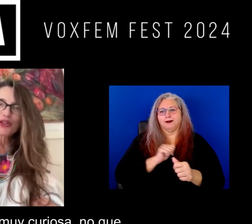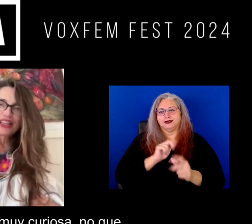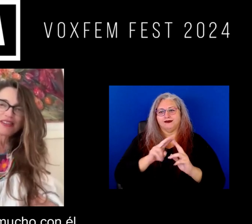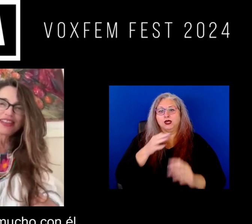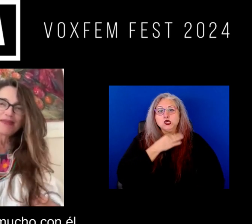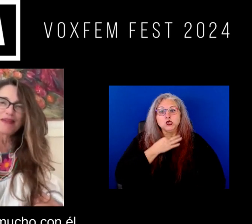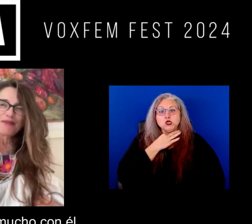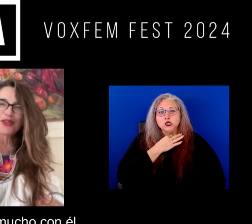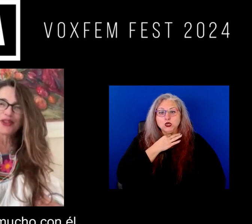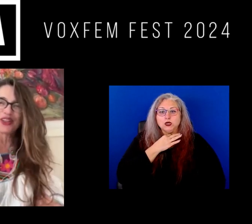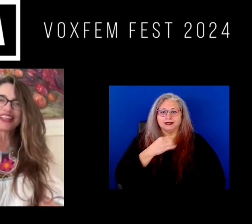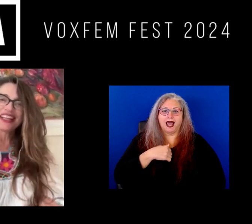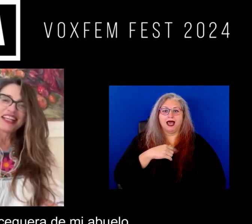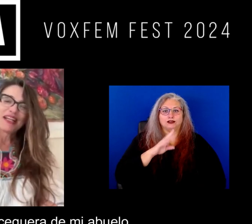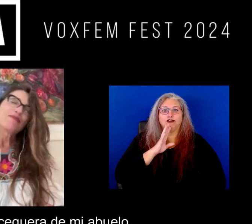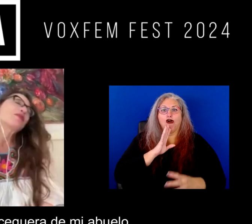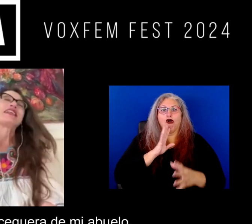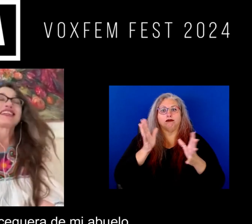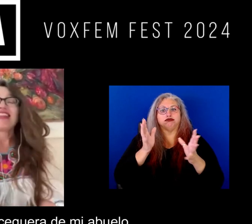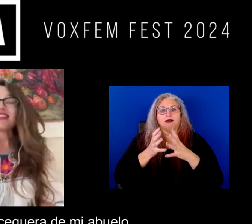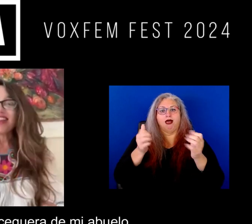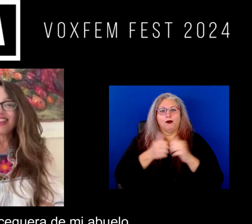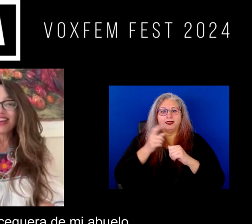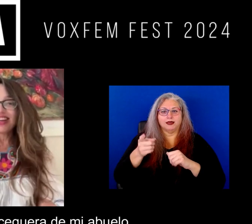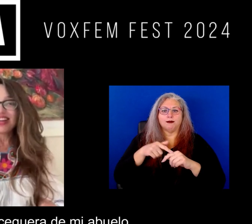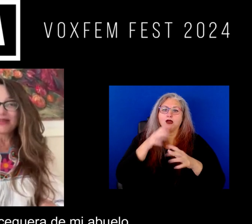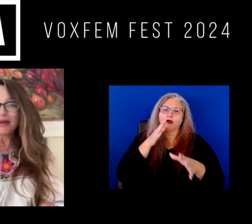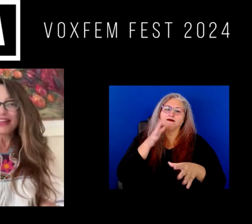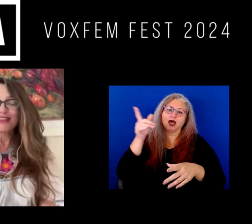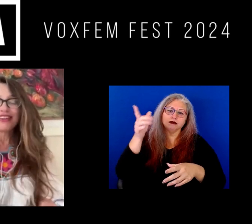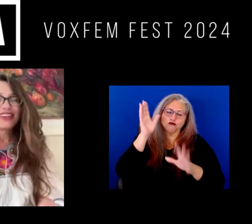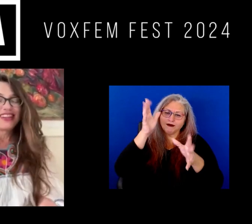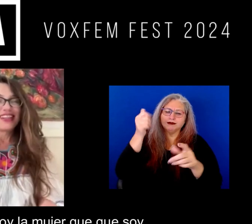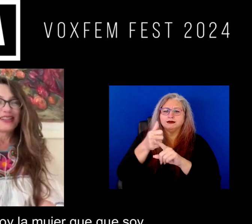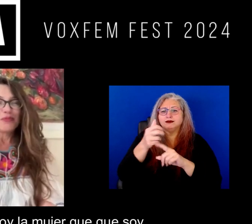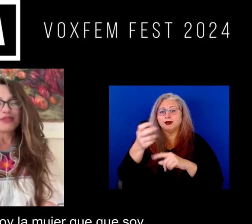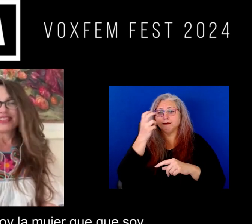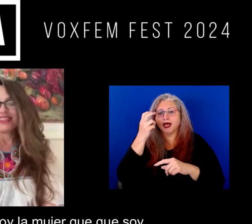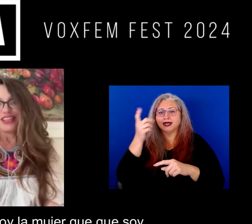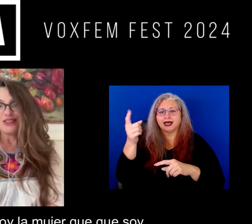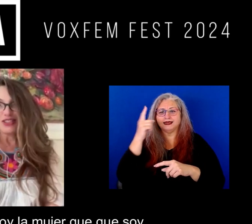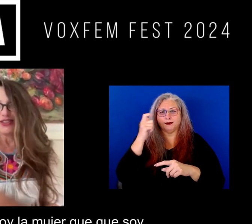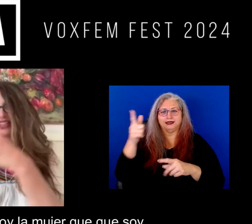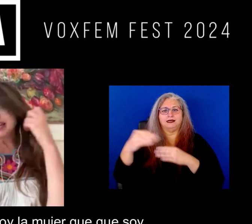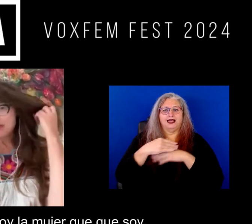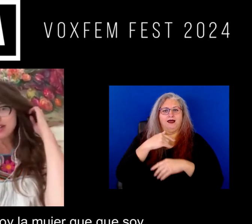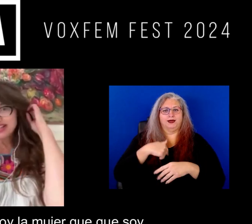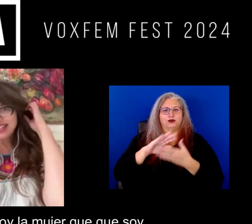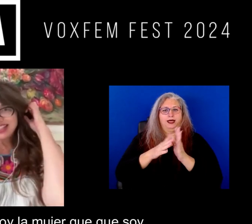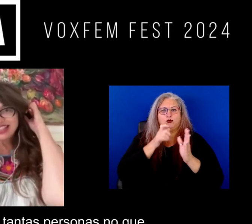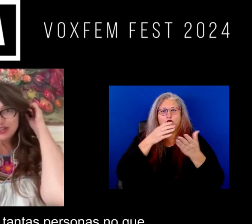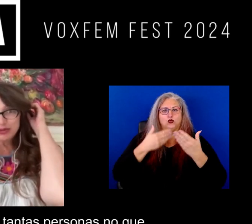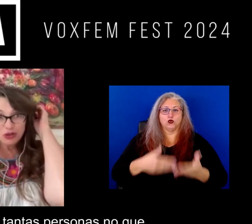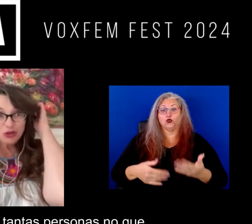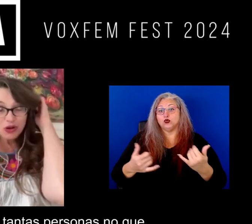era muy curiosa, ¿no? Que hablaba mucho con él. Pues gracias a la ceguera de mi abuelo, pues creo que soy la mujer